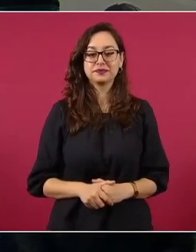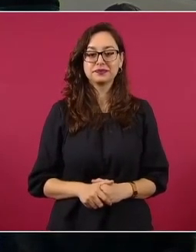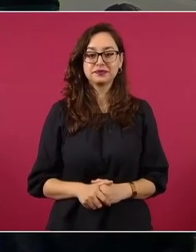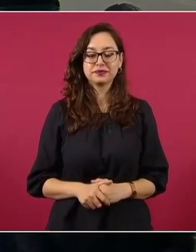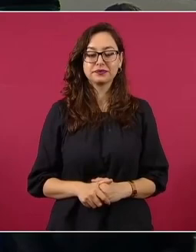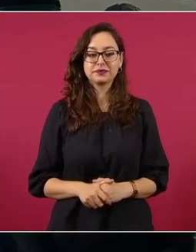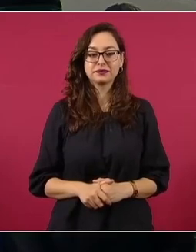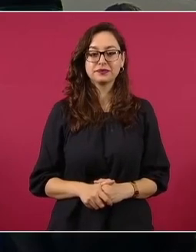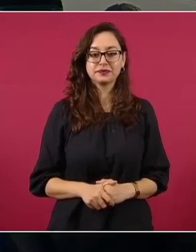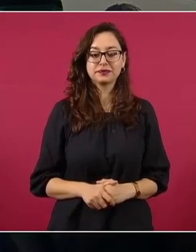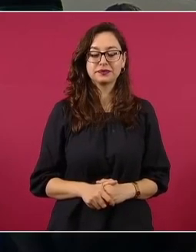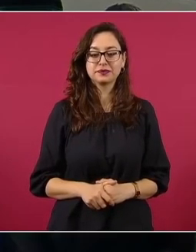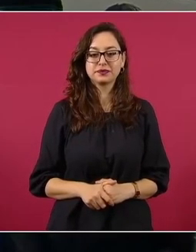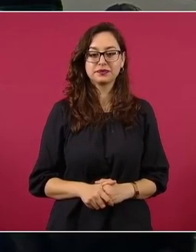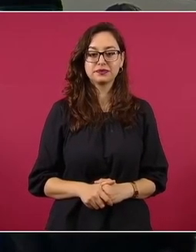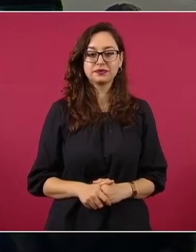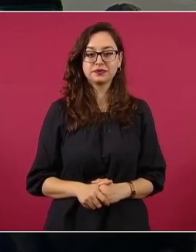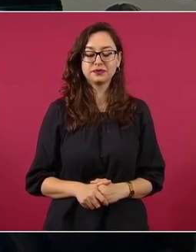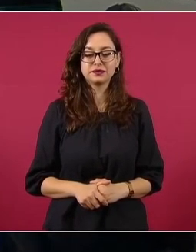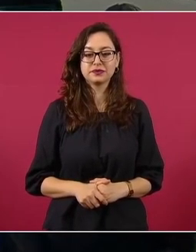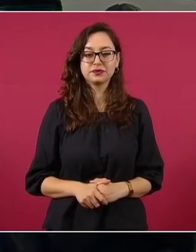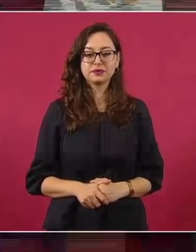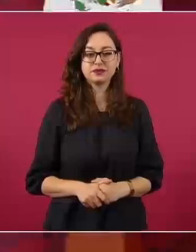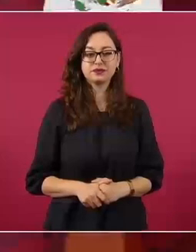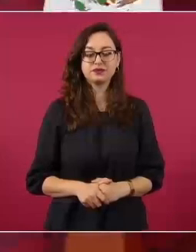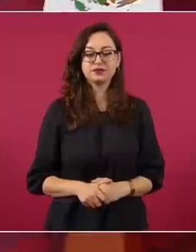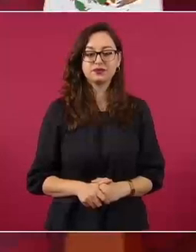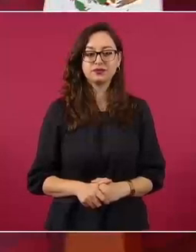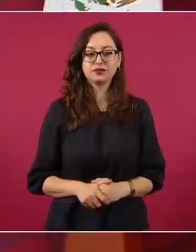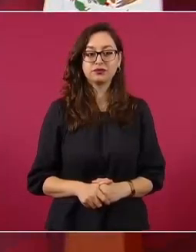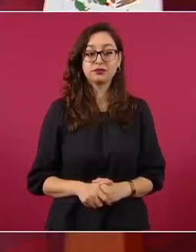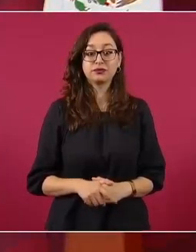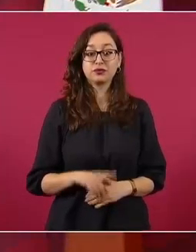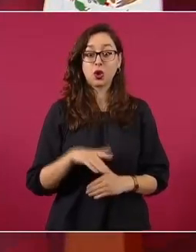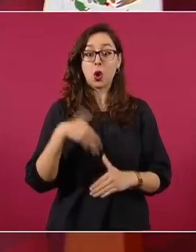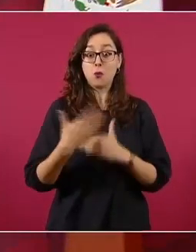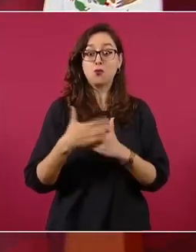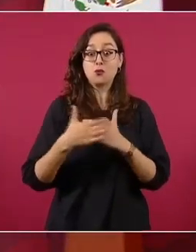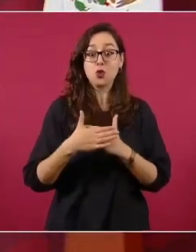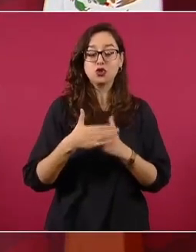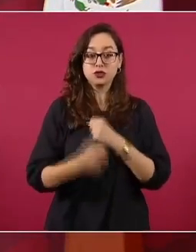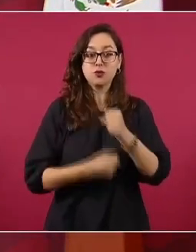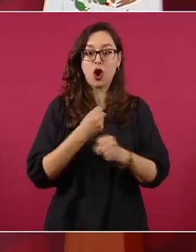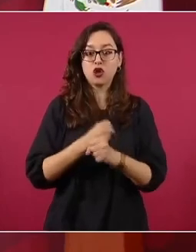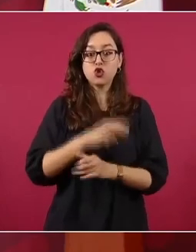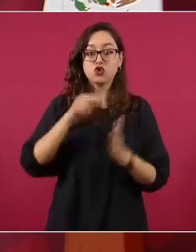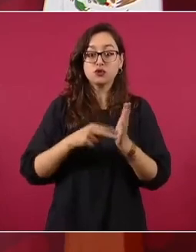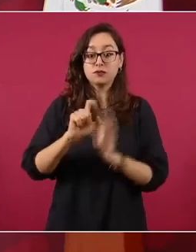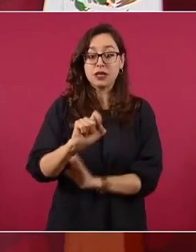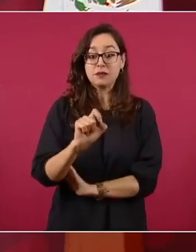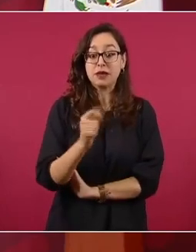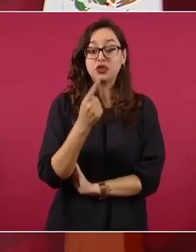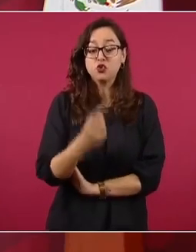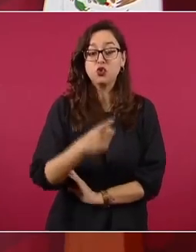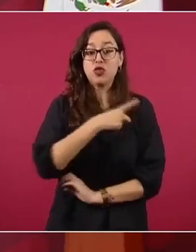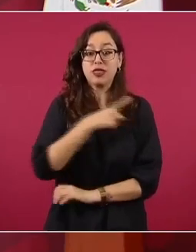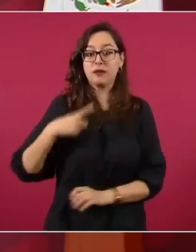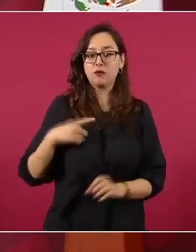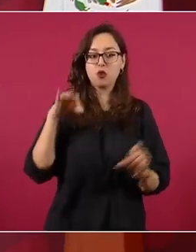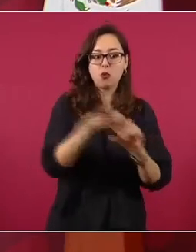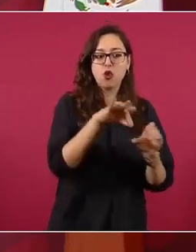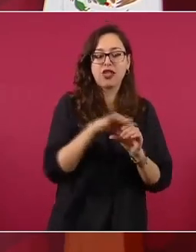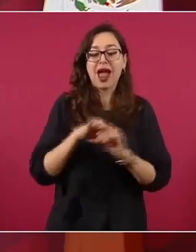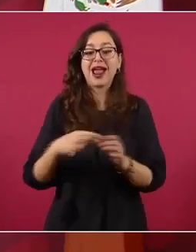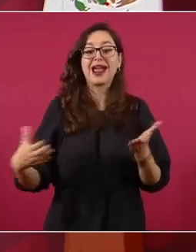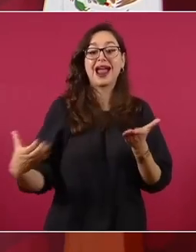ganarle todo lo que se pueda, pero sobre todo, ya lo habíamos hablado, la Cámara de Diputados, porque en la Cámara de